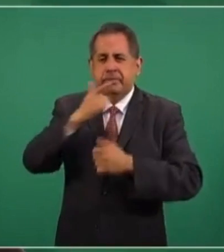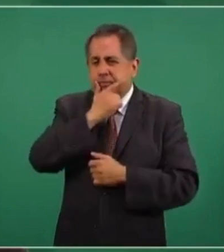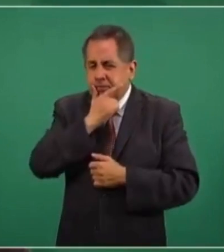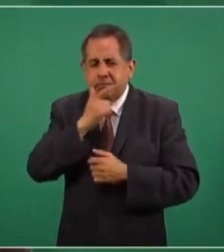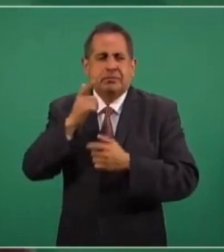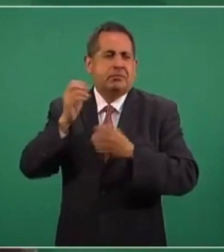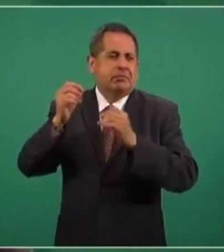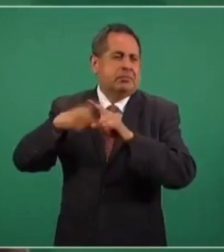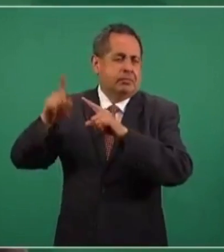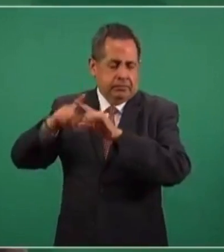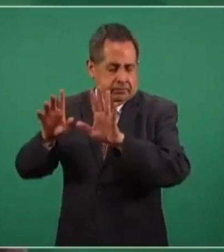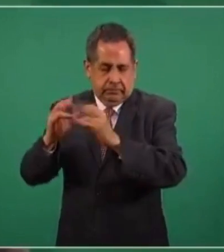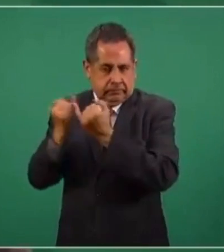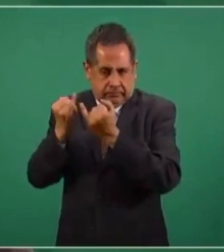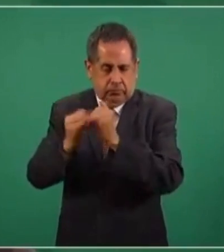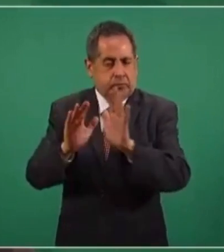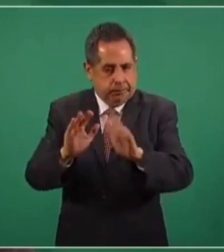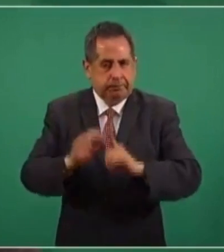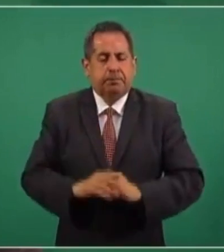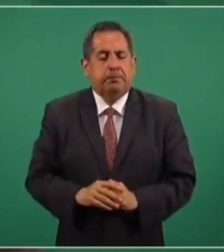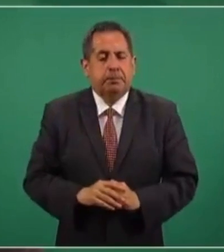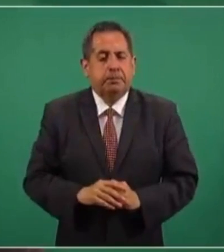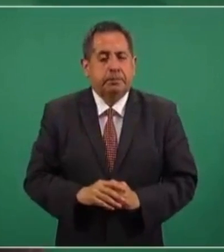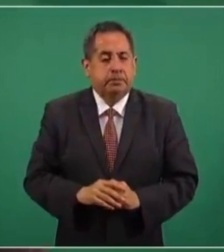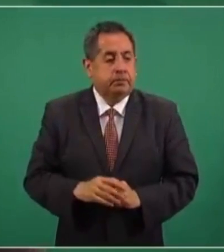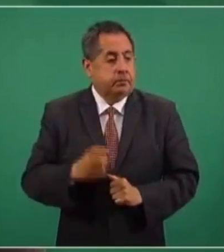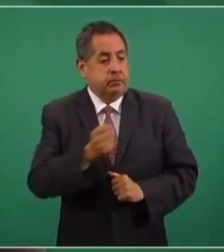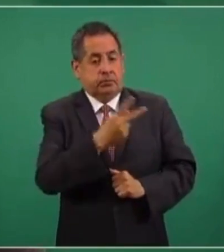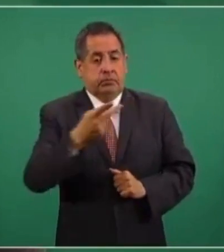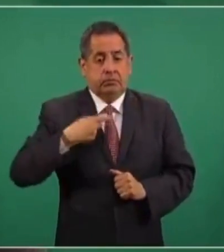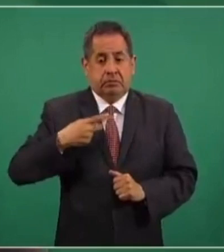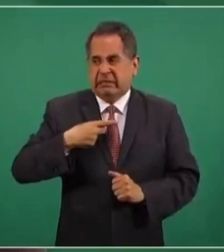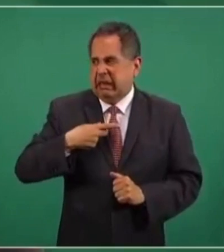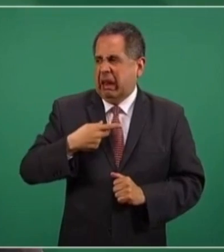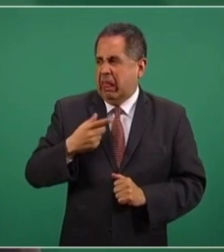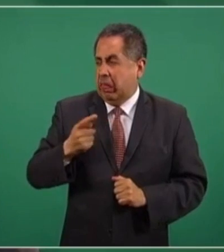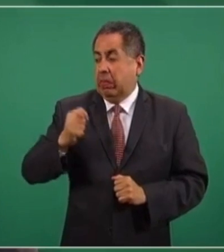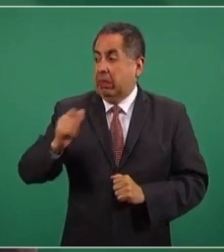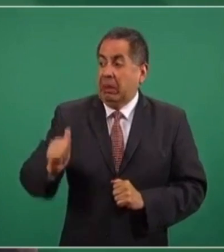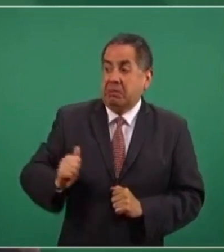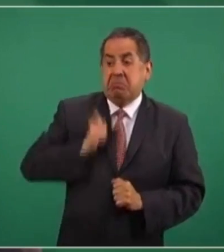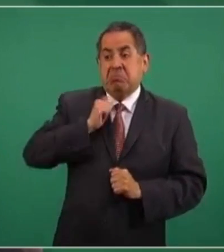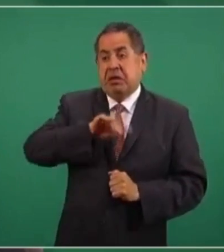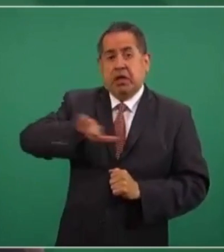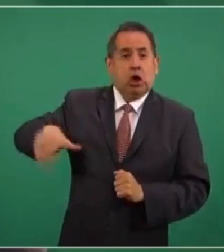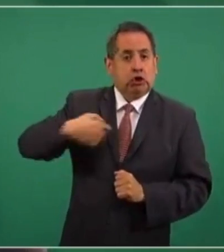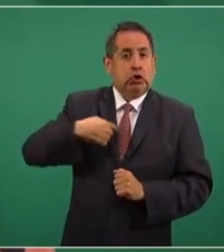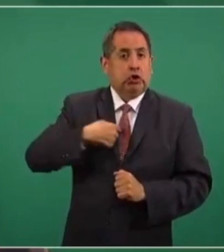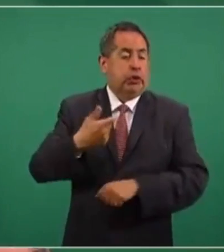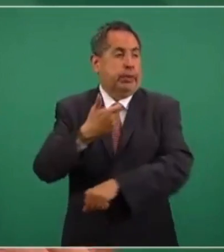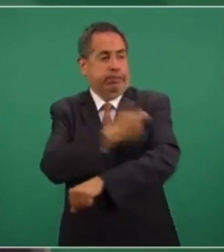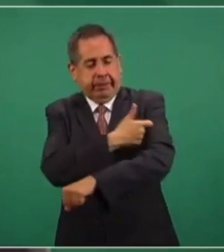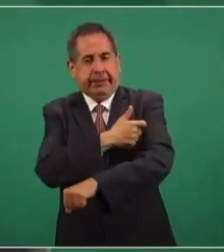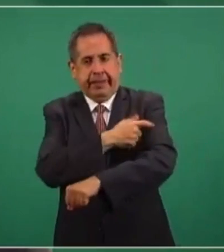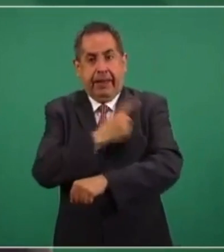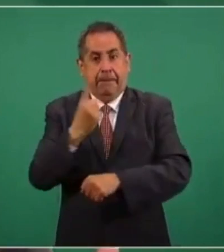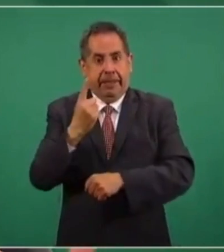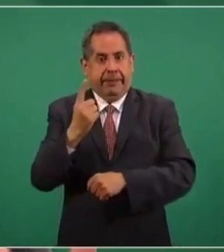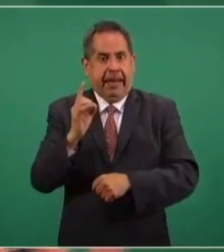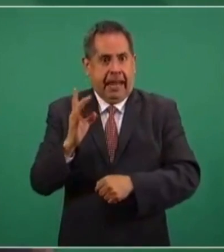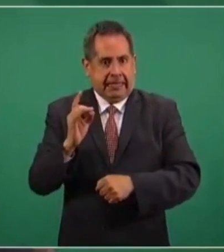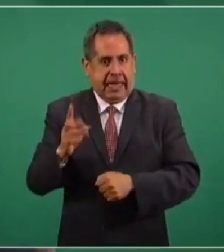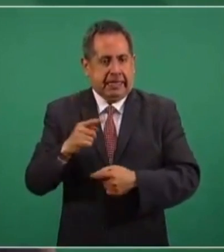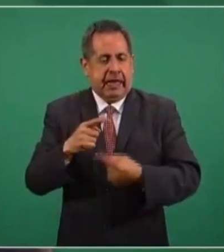Unido y varios otros países. Entonces, es inapropiado que se hayan saltado la fila en la medida en que su priorización